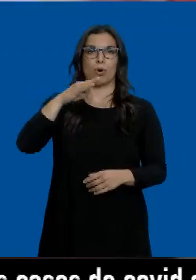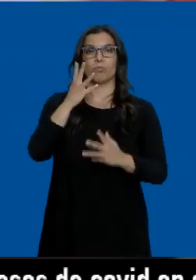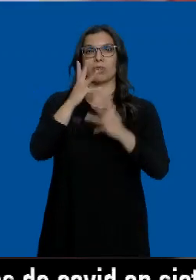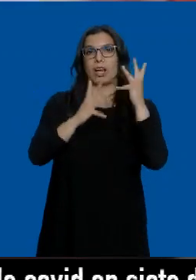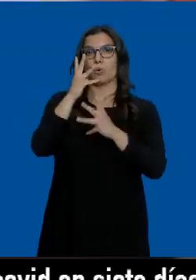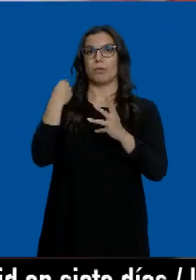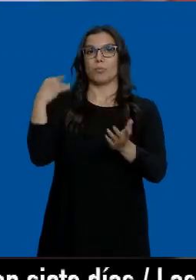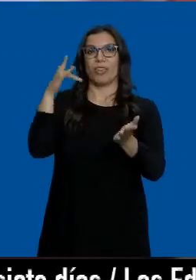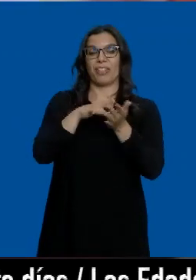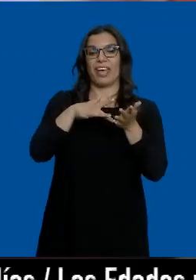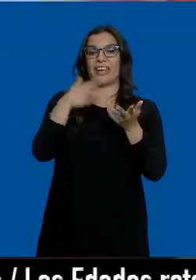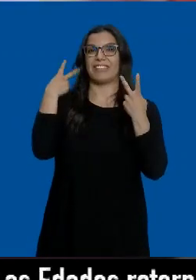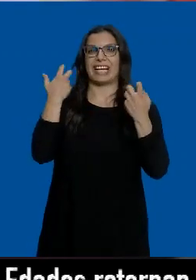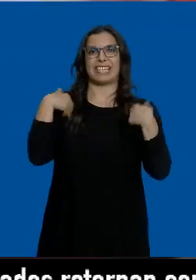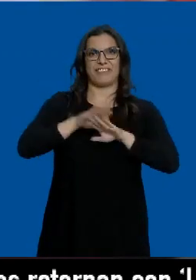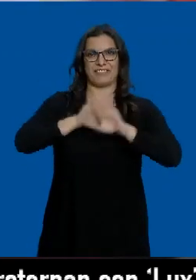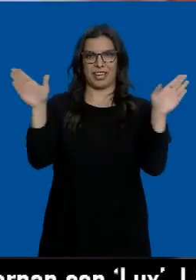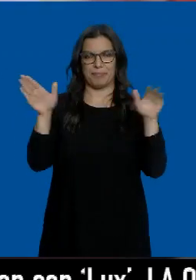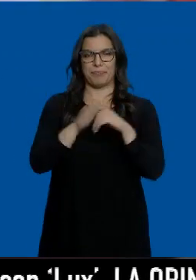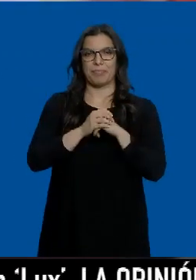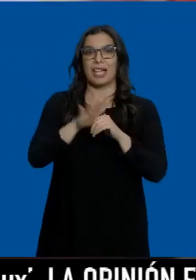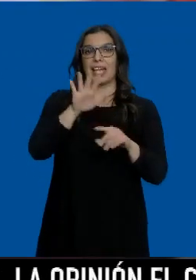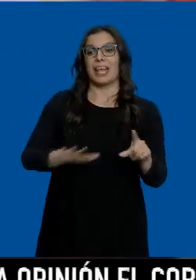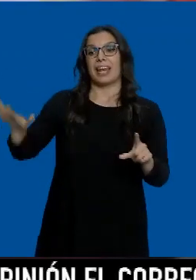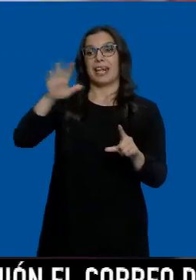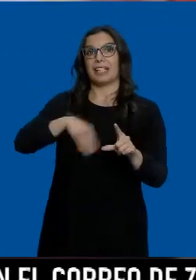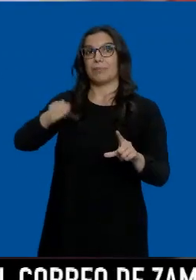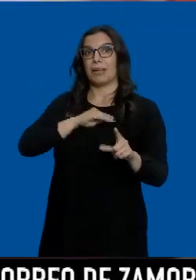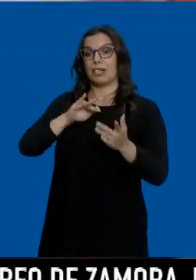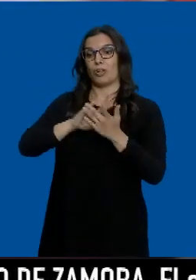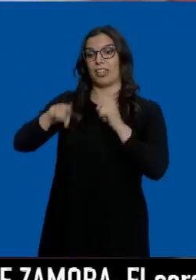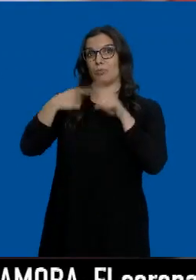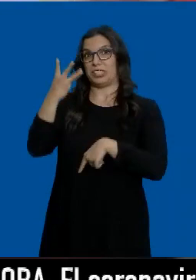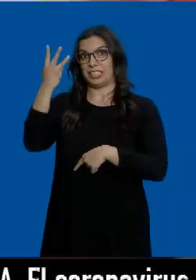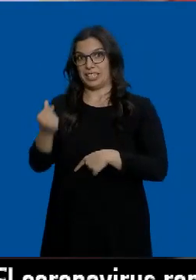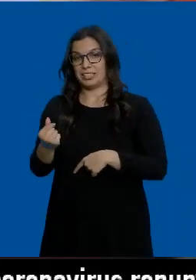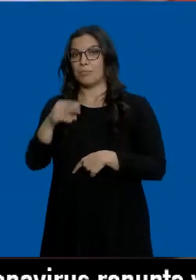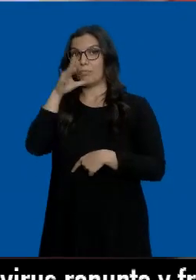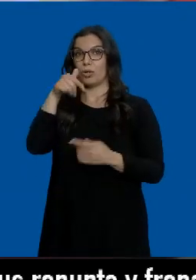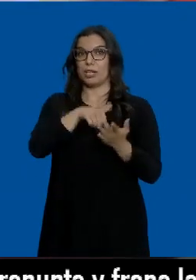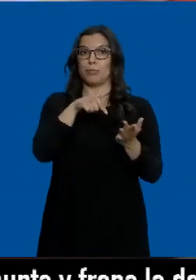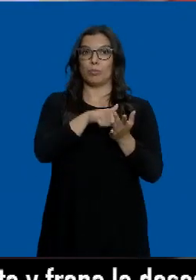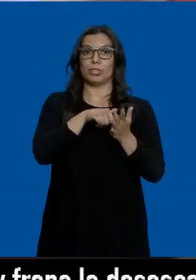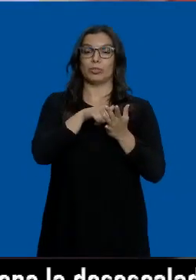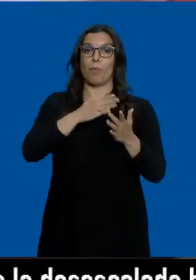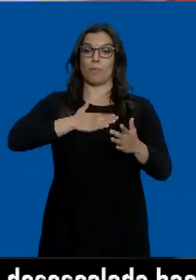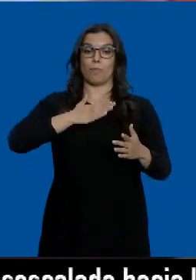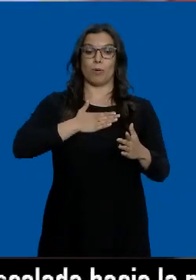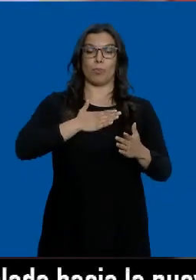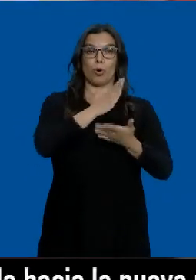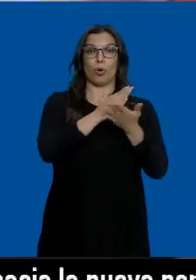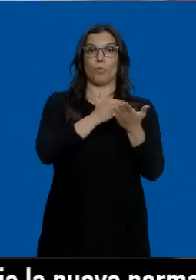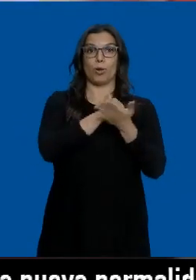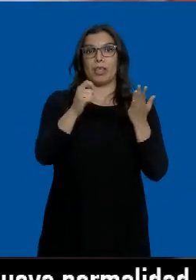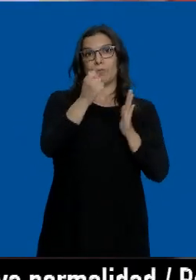el llamado Día de la Liberación Fiscal. A nivel nacional se produce tres días más tarde. Esto se debe a que los impuestos que dependen de